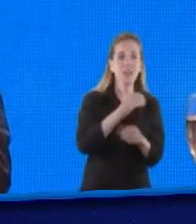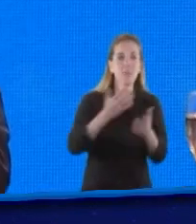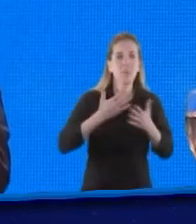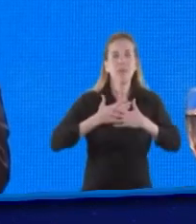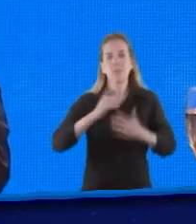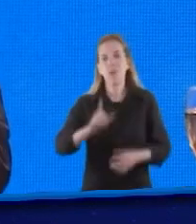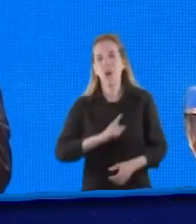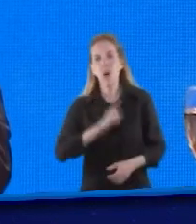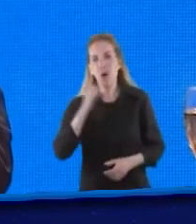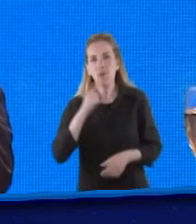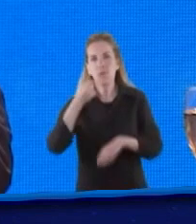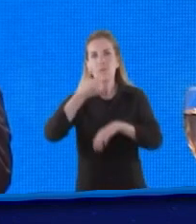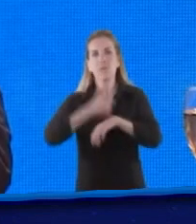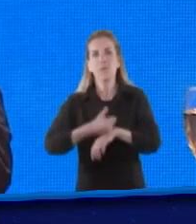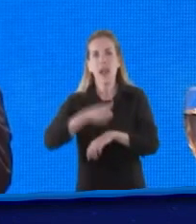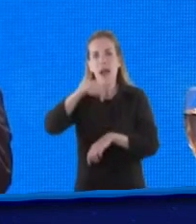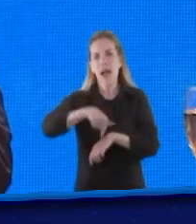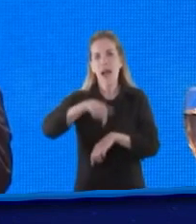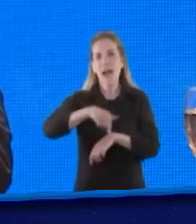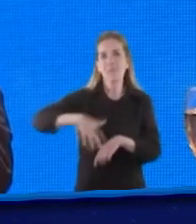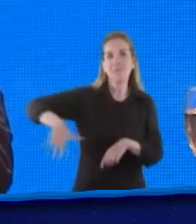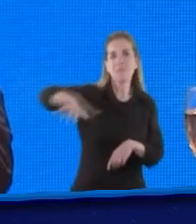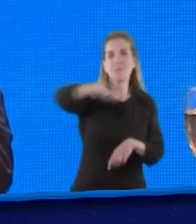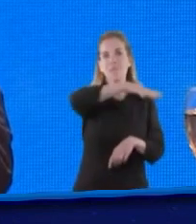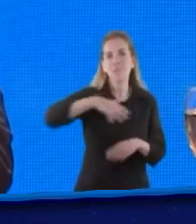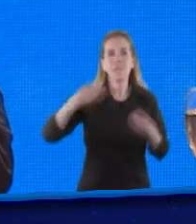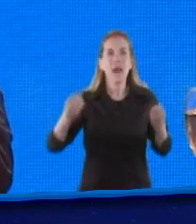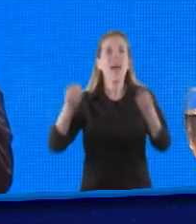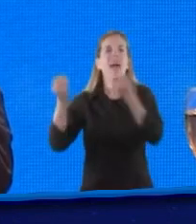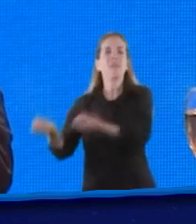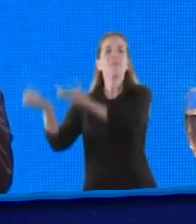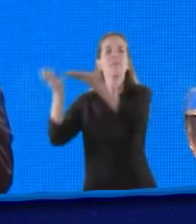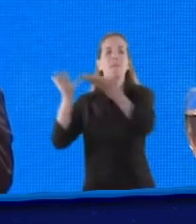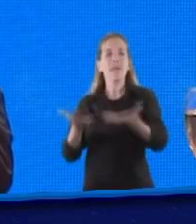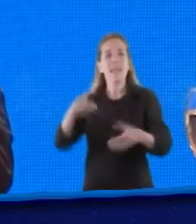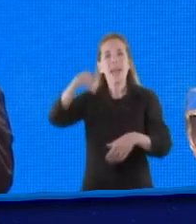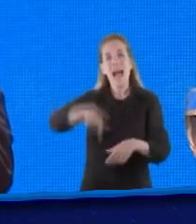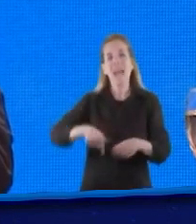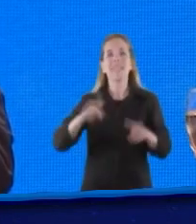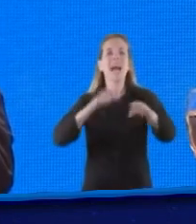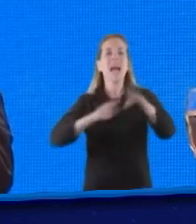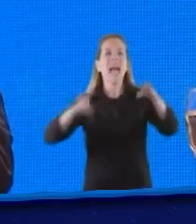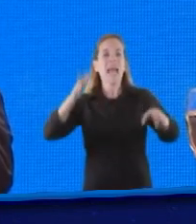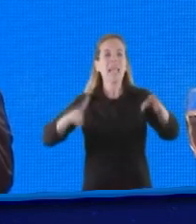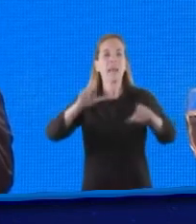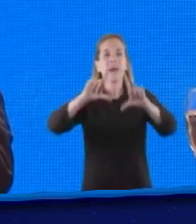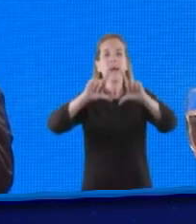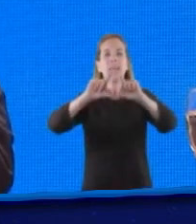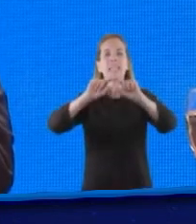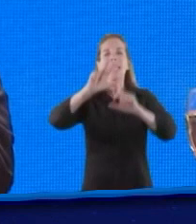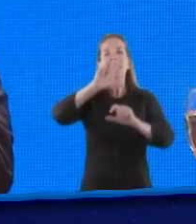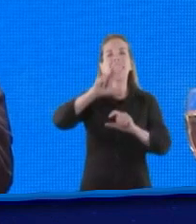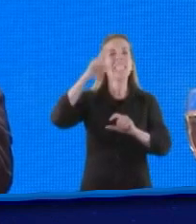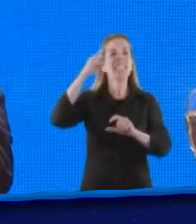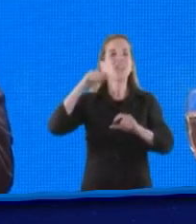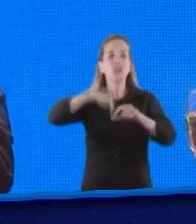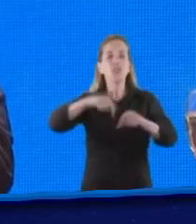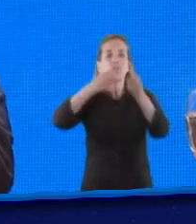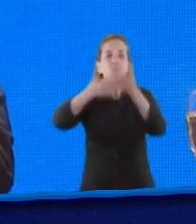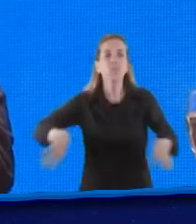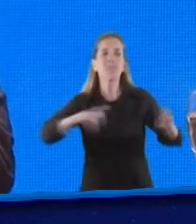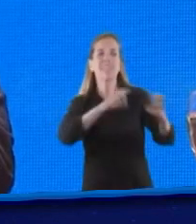bajo la premisa de que en ningún país es posible que se desarrolle solo, y que todos y todas necesitamos de una cooperación